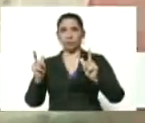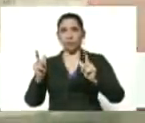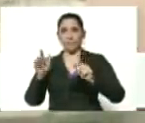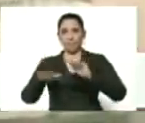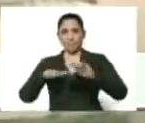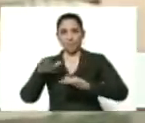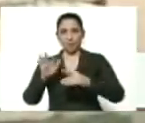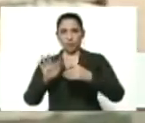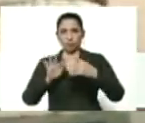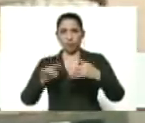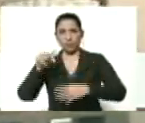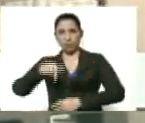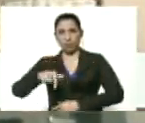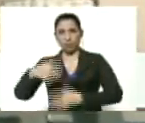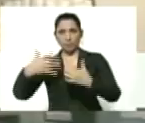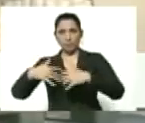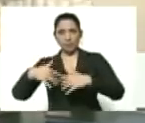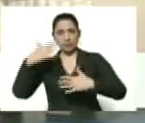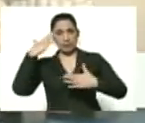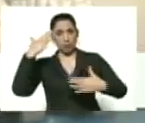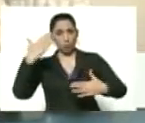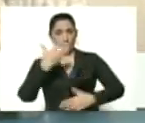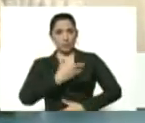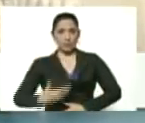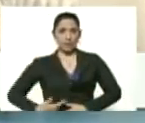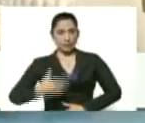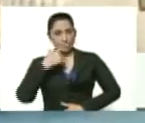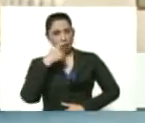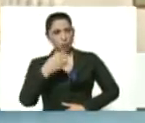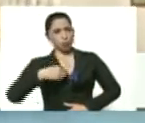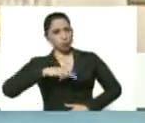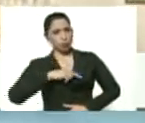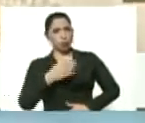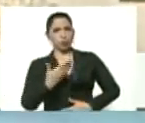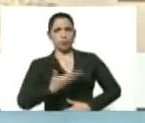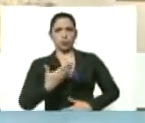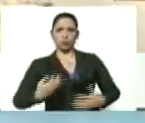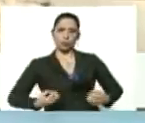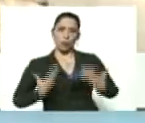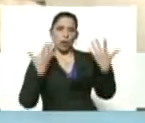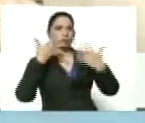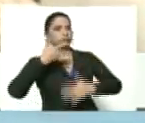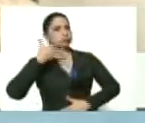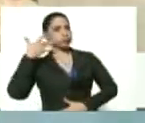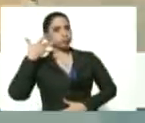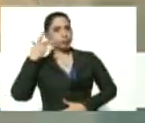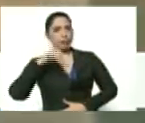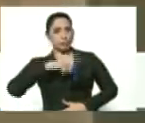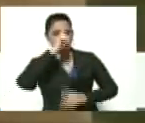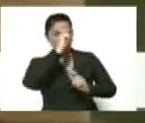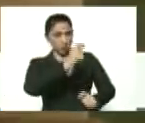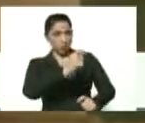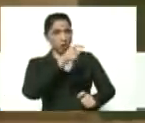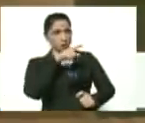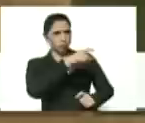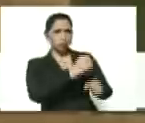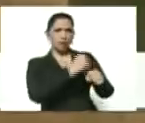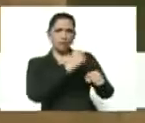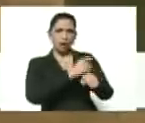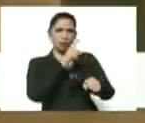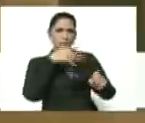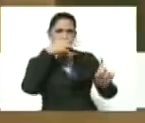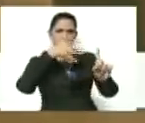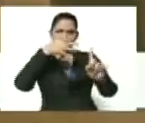marcha y funcionamiento de esta planta Luis un saludo presidente Nicolás Maduro para nosotros es motivo de orgullo y reconocemos en su labor y en su